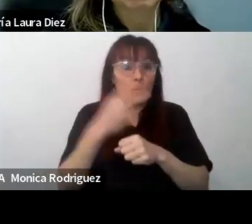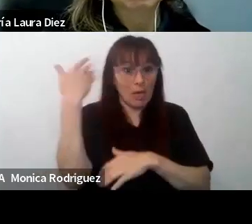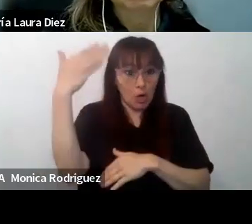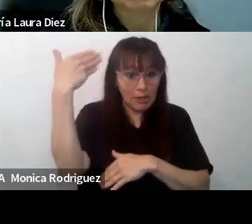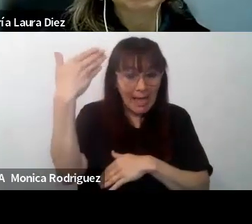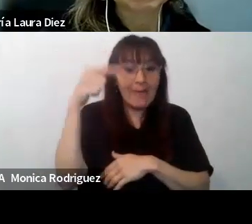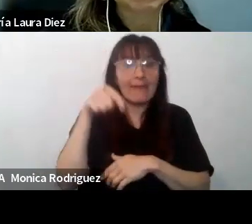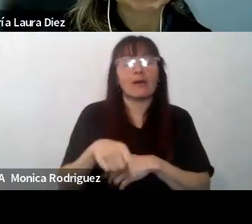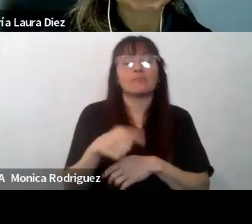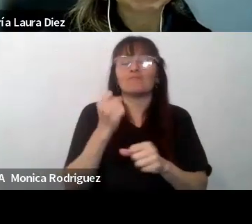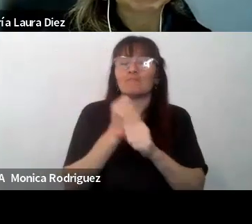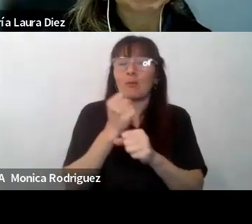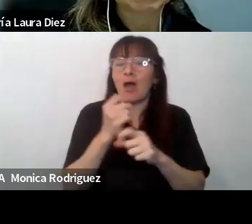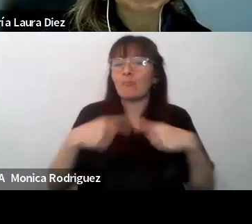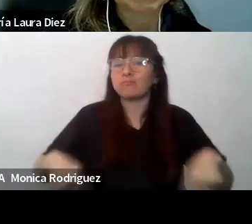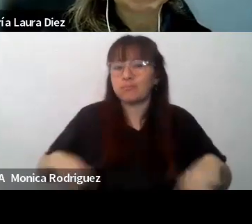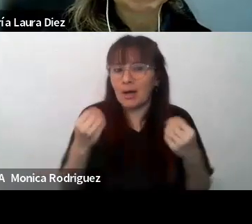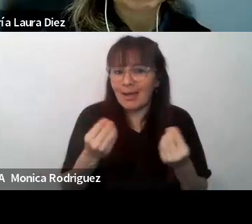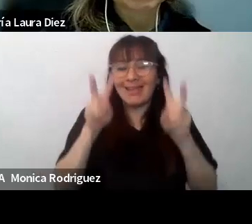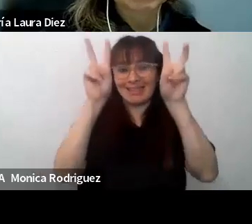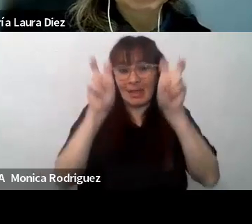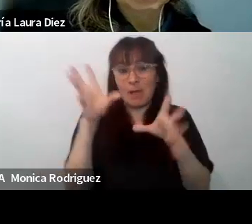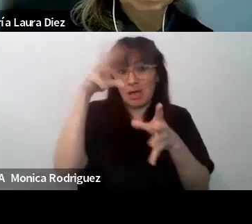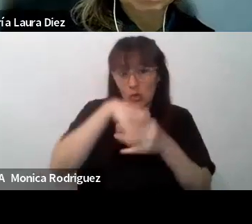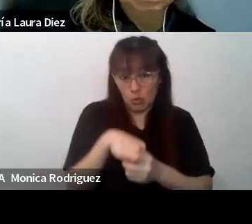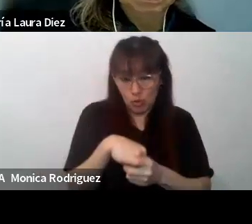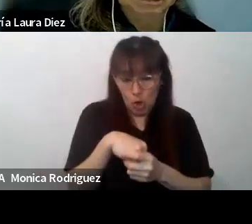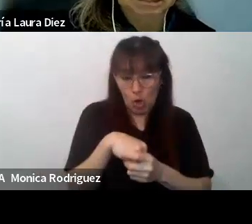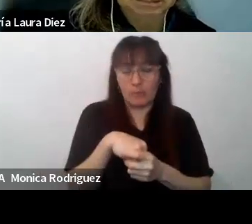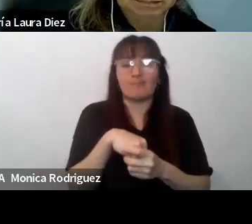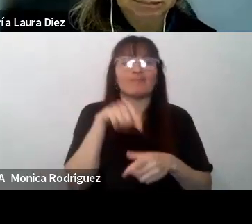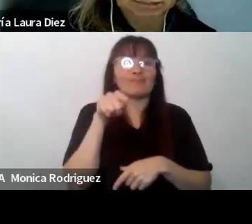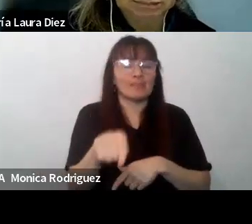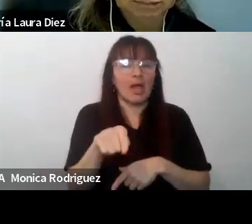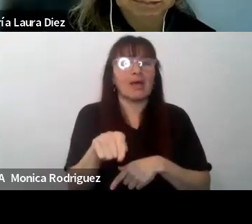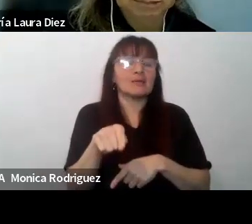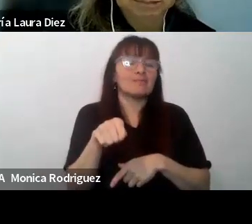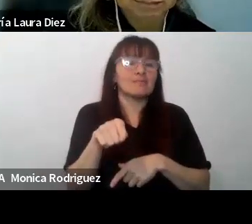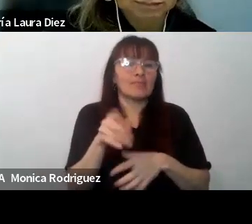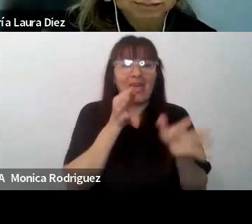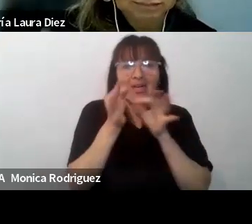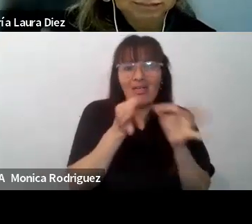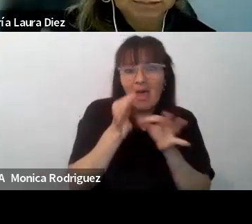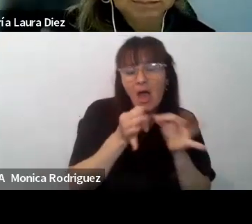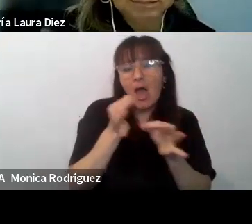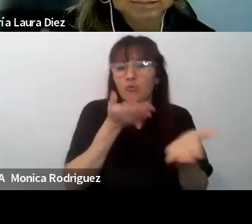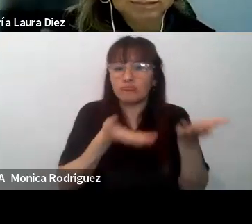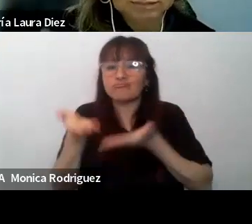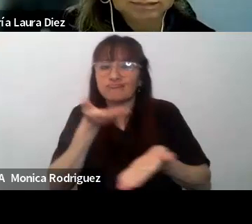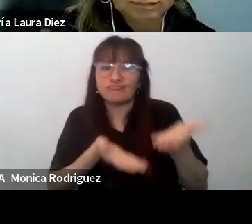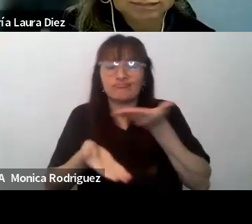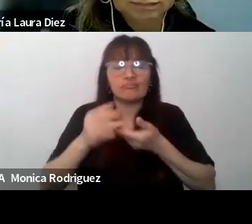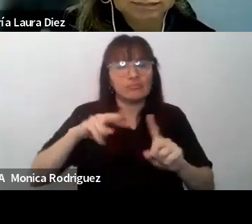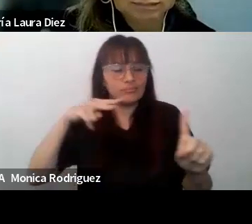vamos a trabajar sobre temas de inclusión, en ese sentido vamos a poner en diálogo y en perspectiva